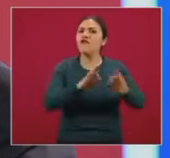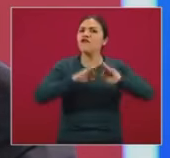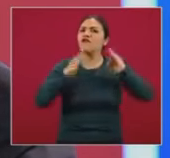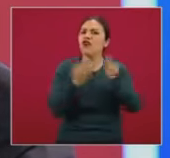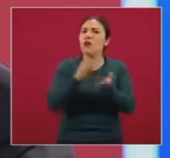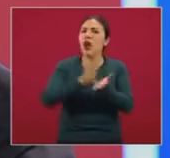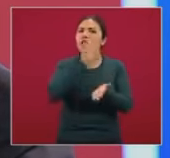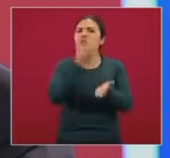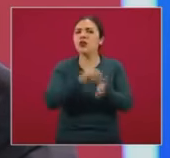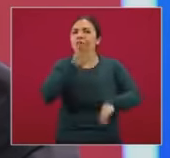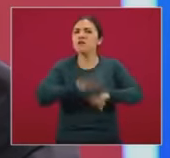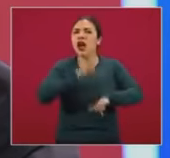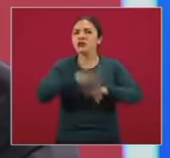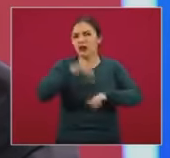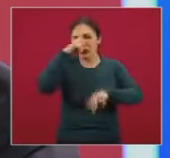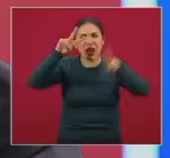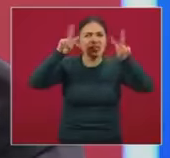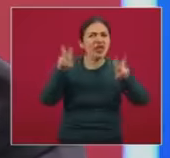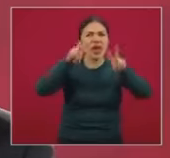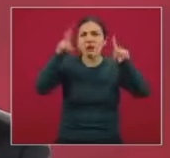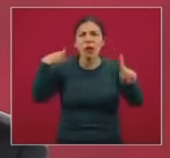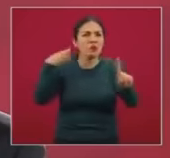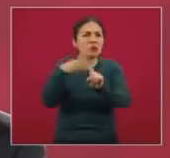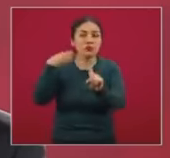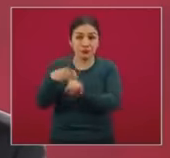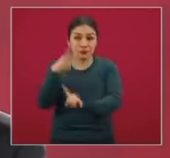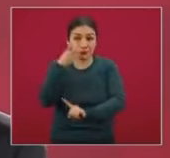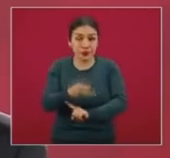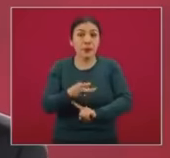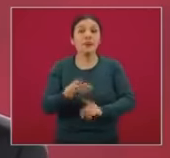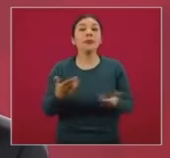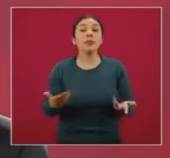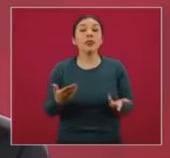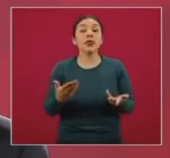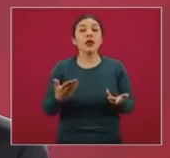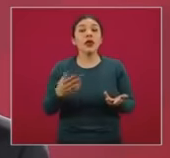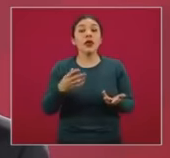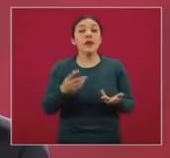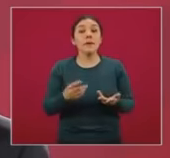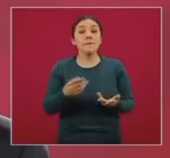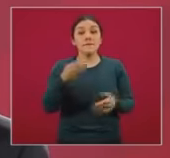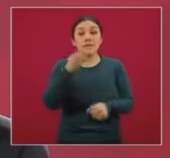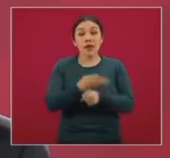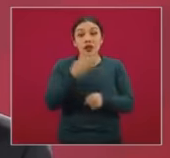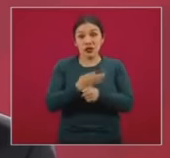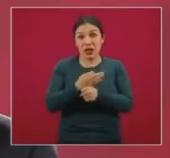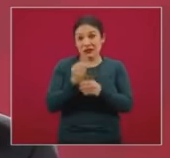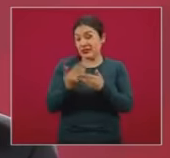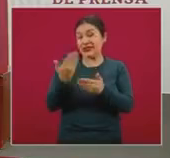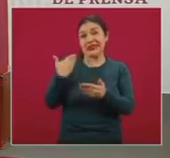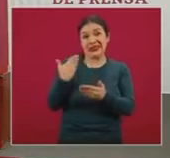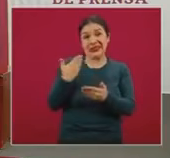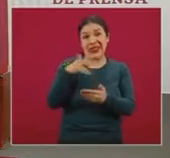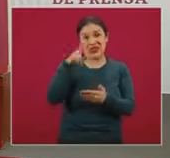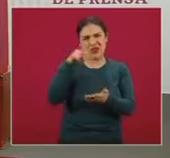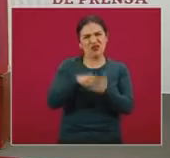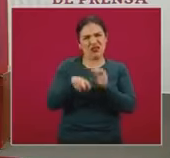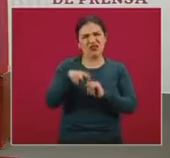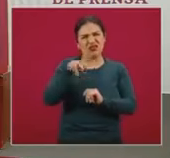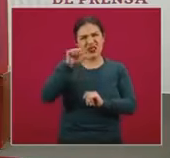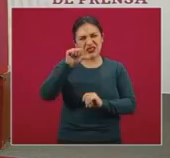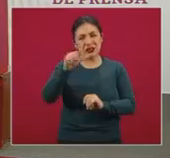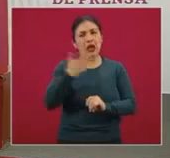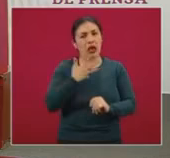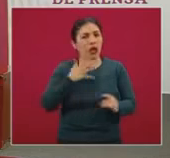completa en el abordaje que tiene. Y desde la versión inmediata previa se tiene una